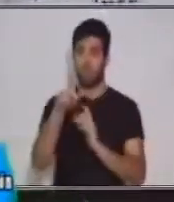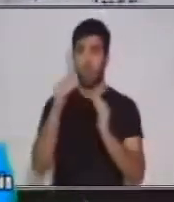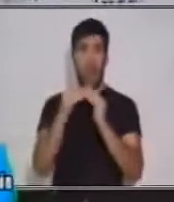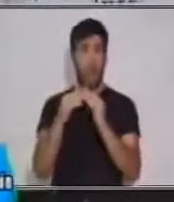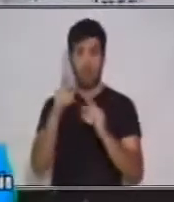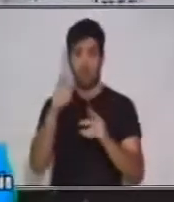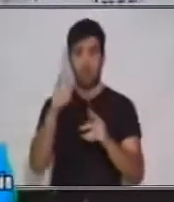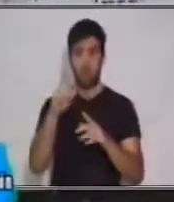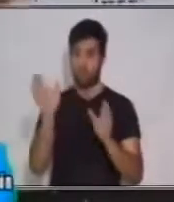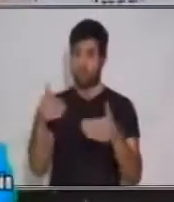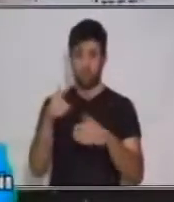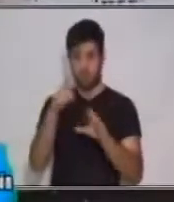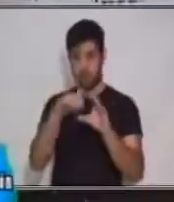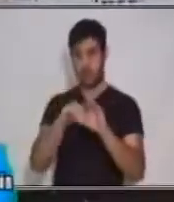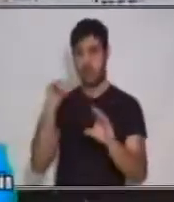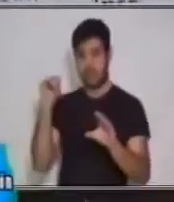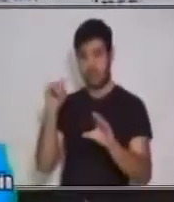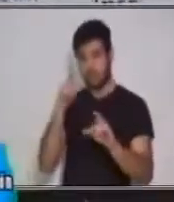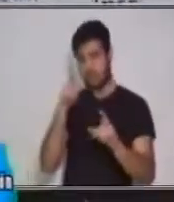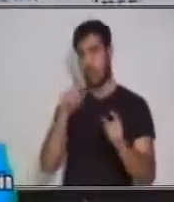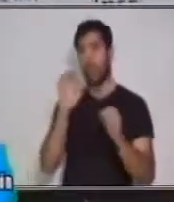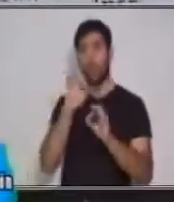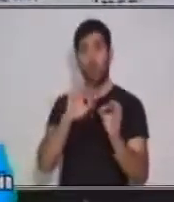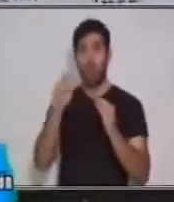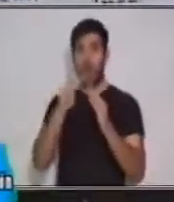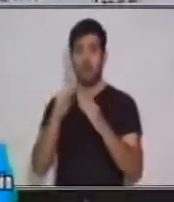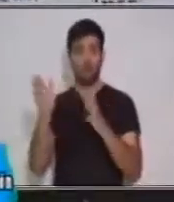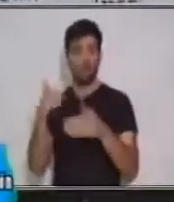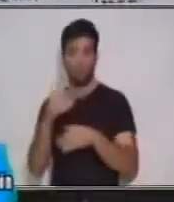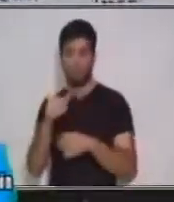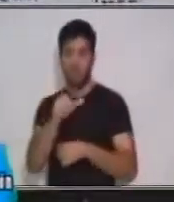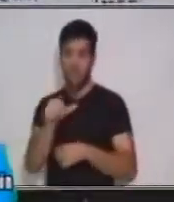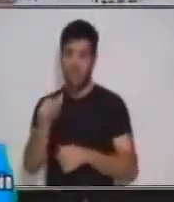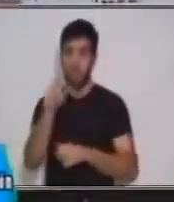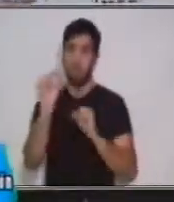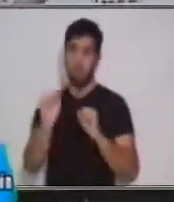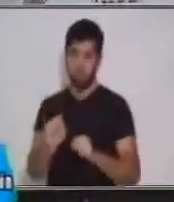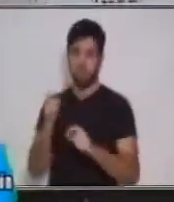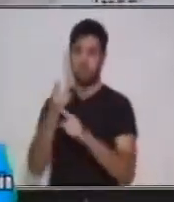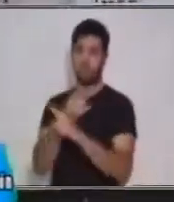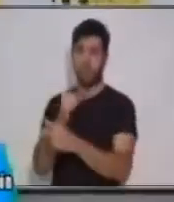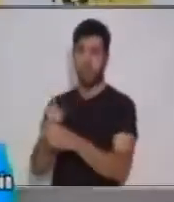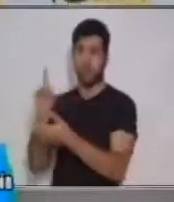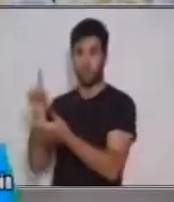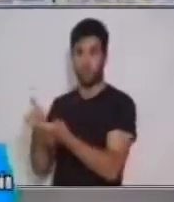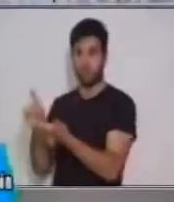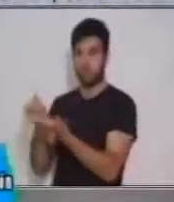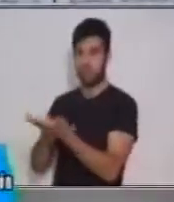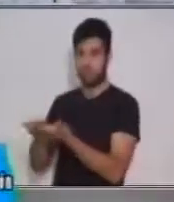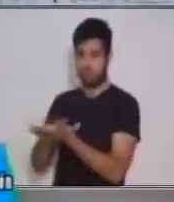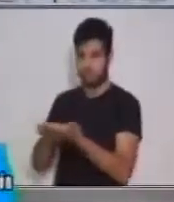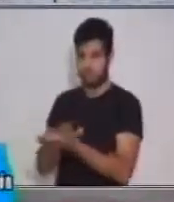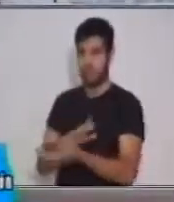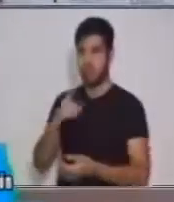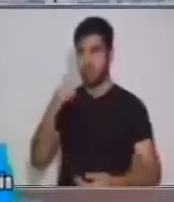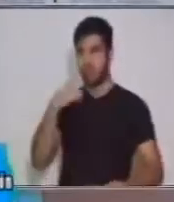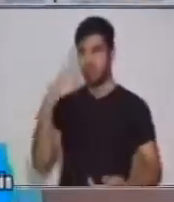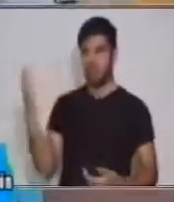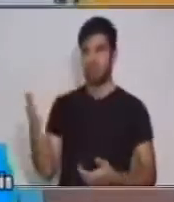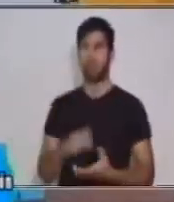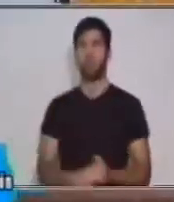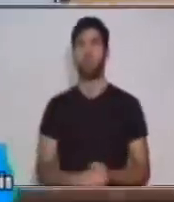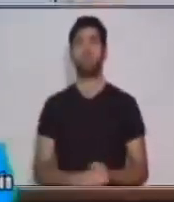uso de alcohol en gel. Muy bien, el día de hoy